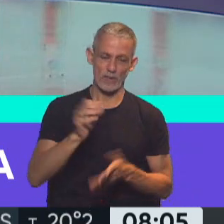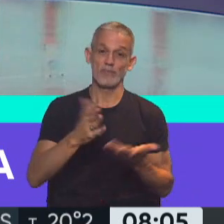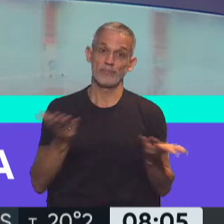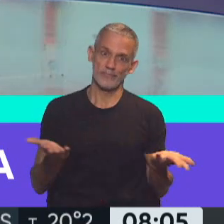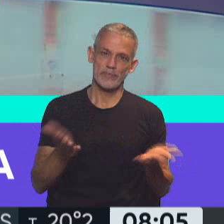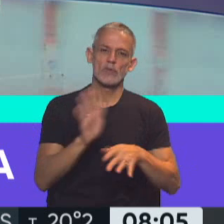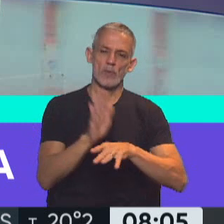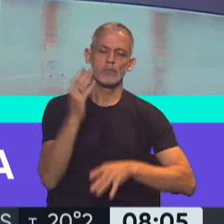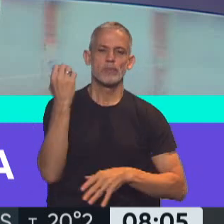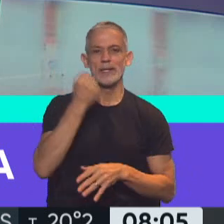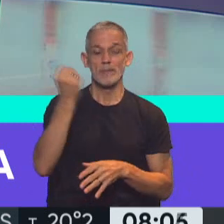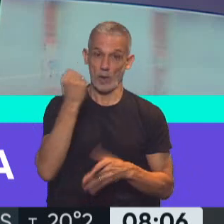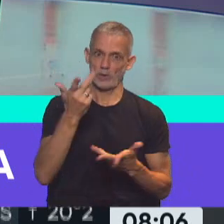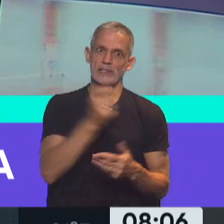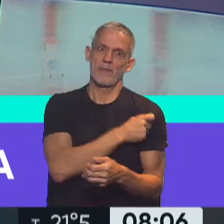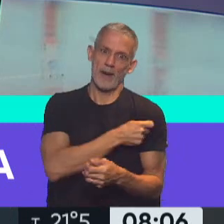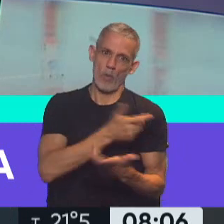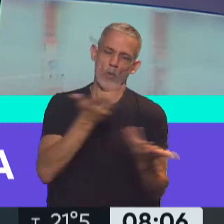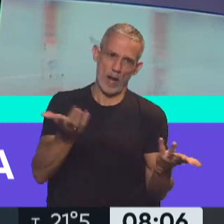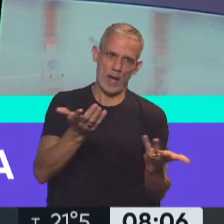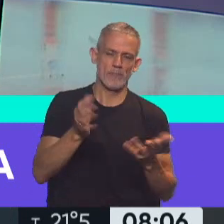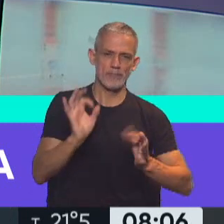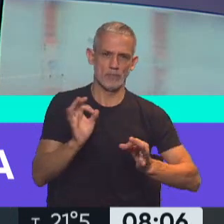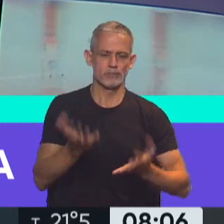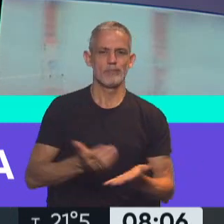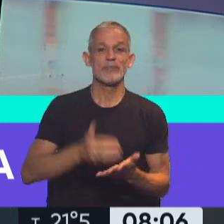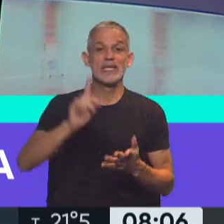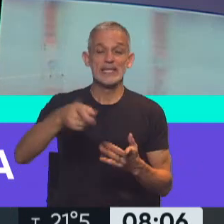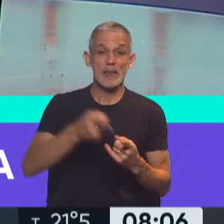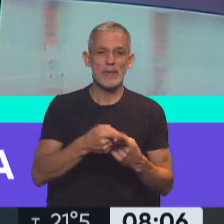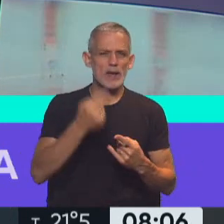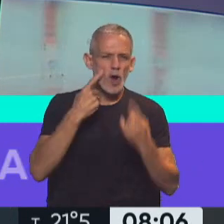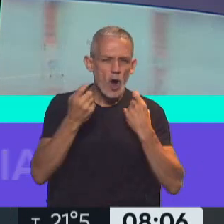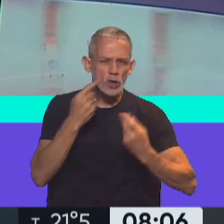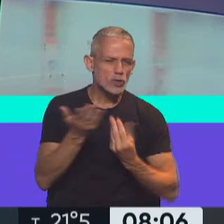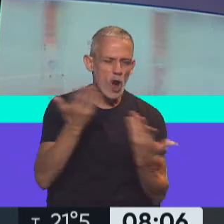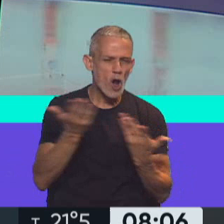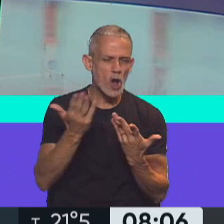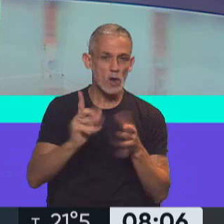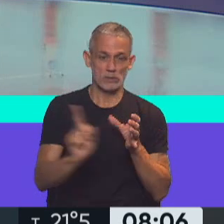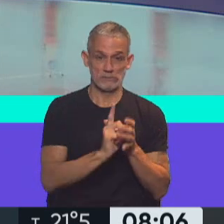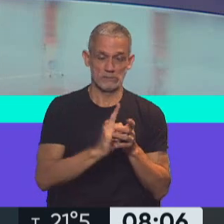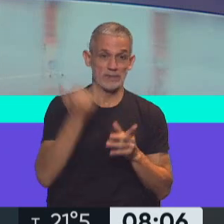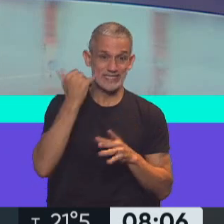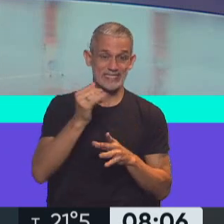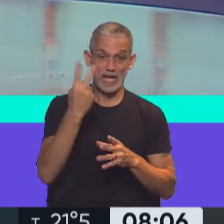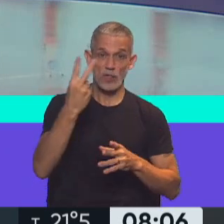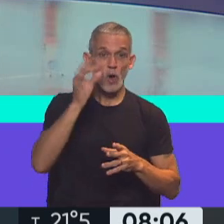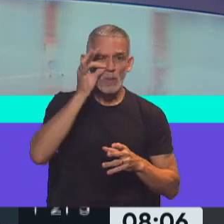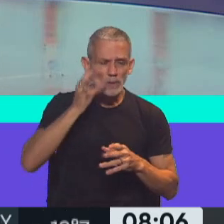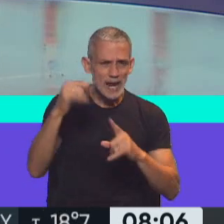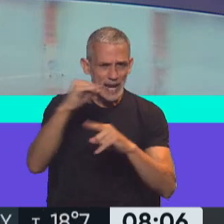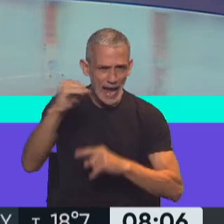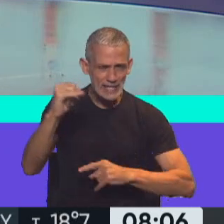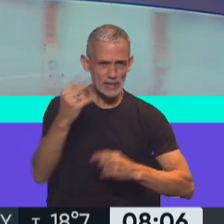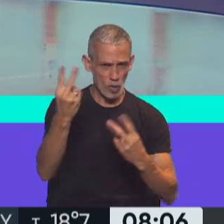de manifiesto la importancia que tiene. Primero, la vacunación y segundo, el control epidemiológico, ¿no? Porque había tenido dos PCR negativos